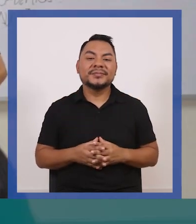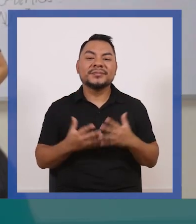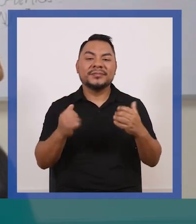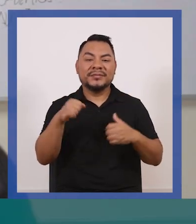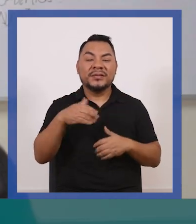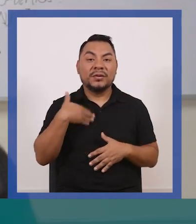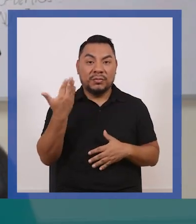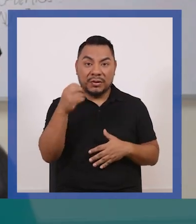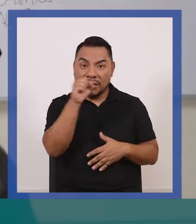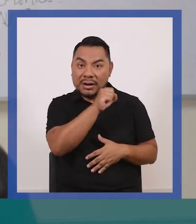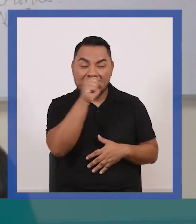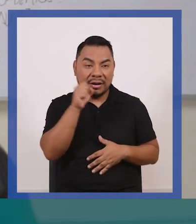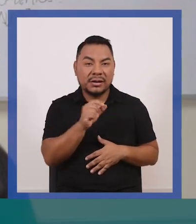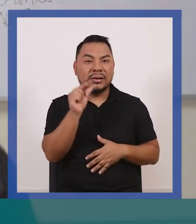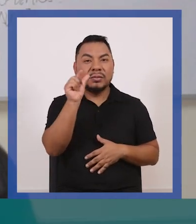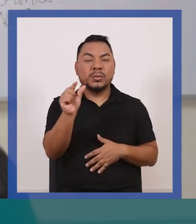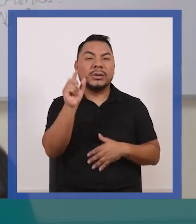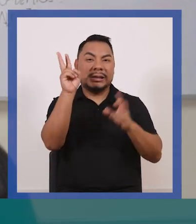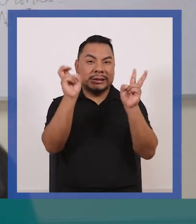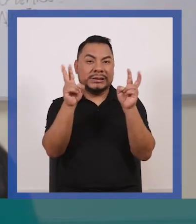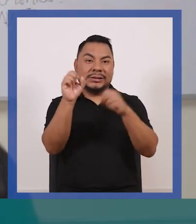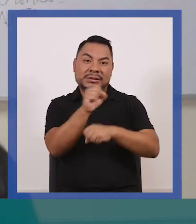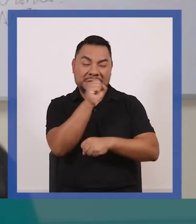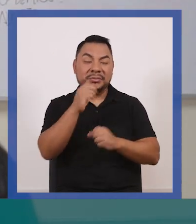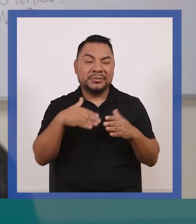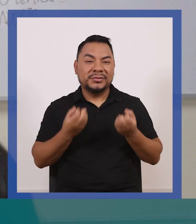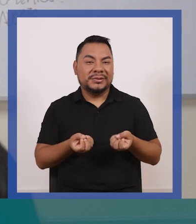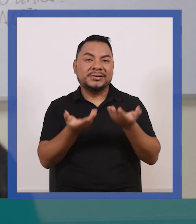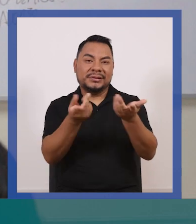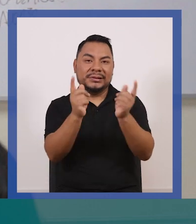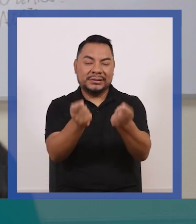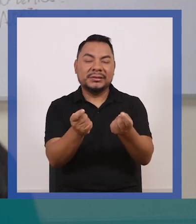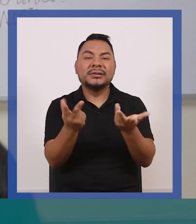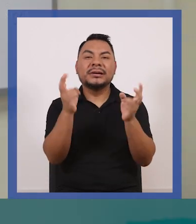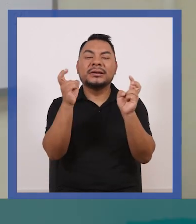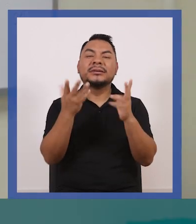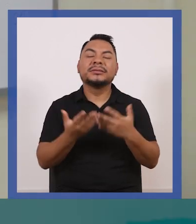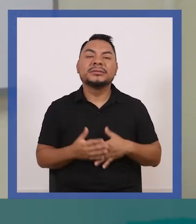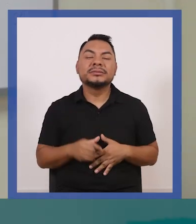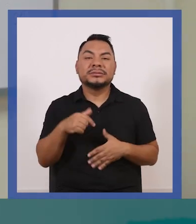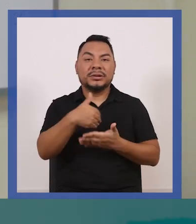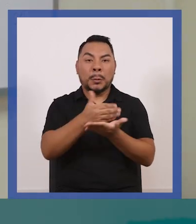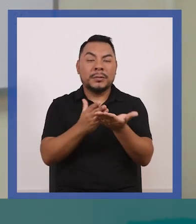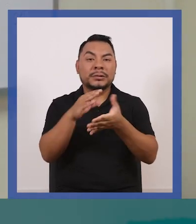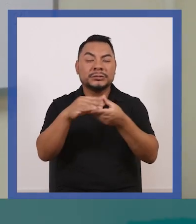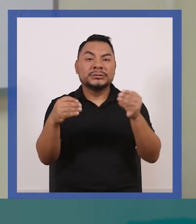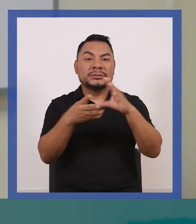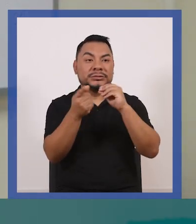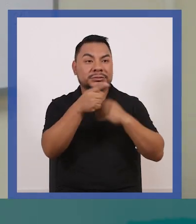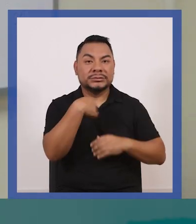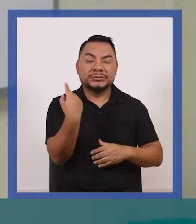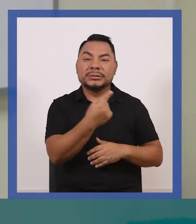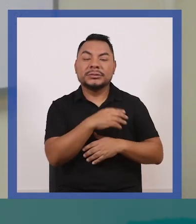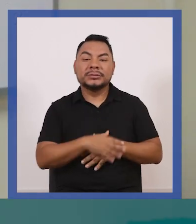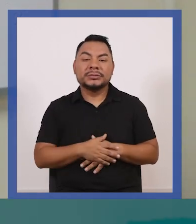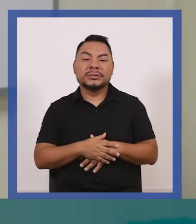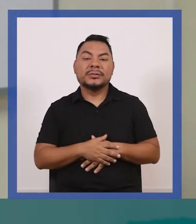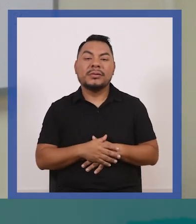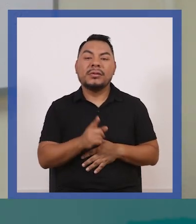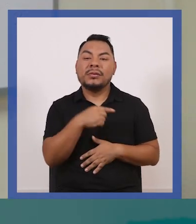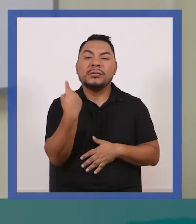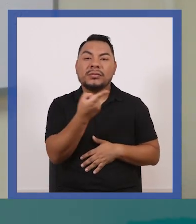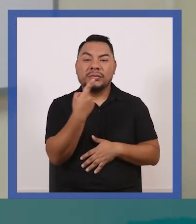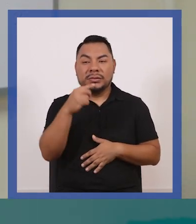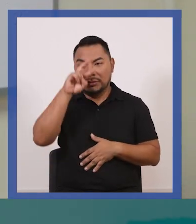Puedo cantar un poquito de un tema que en realidad es parte de la historia de nosotros, no